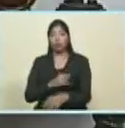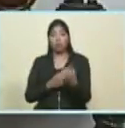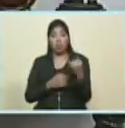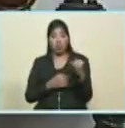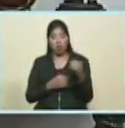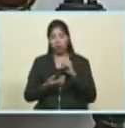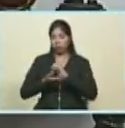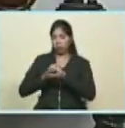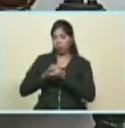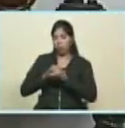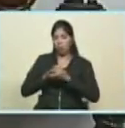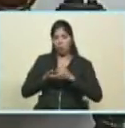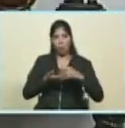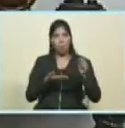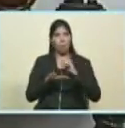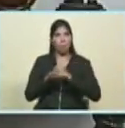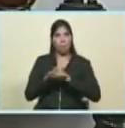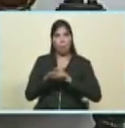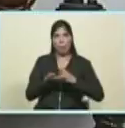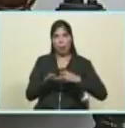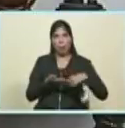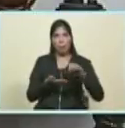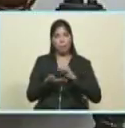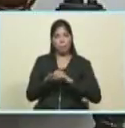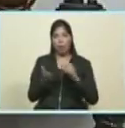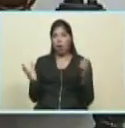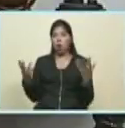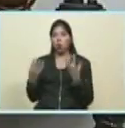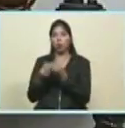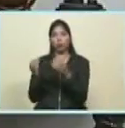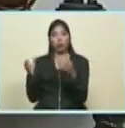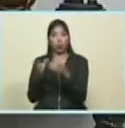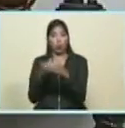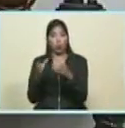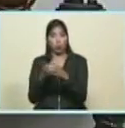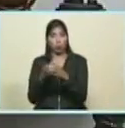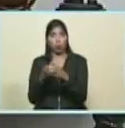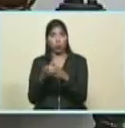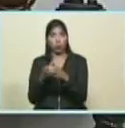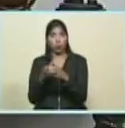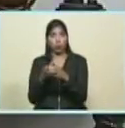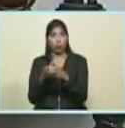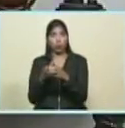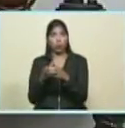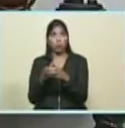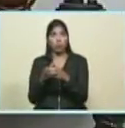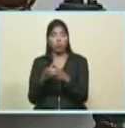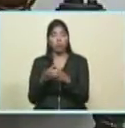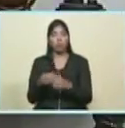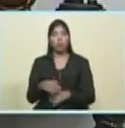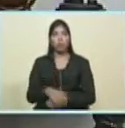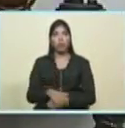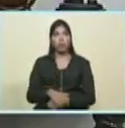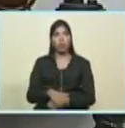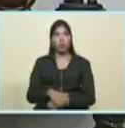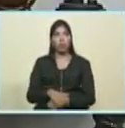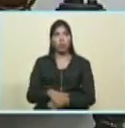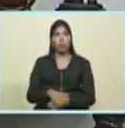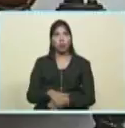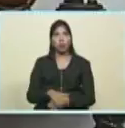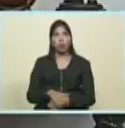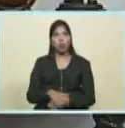con el apoyo de un equipo el compañero Elías Agua que está enfiebrado hoy le pegó la lluvia compañero